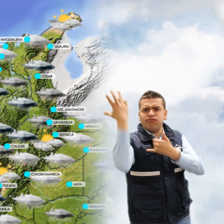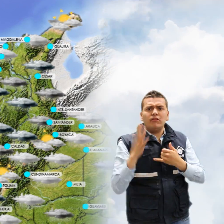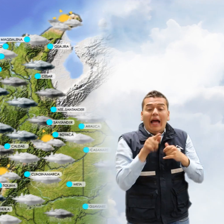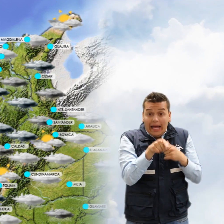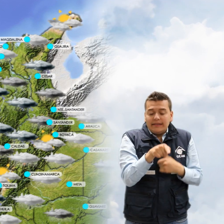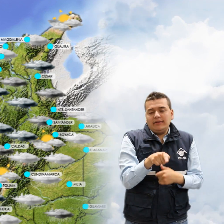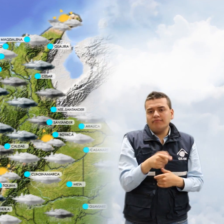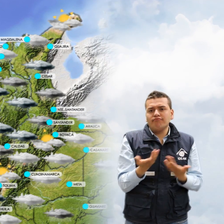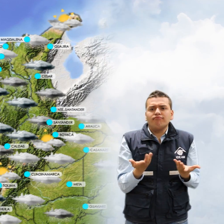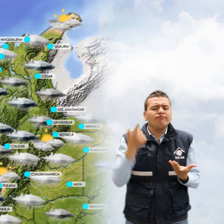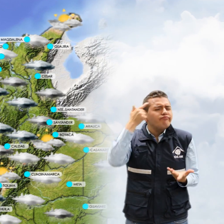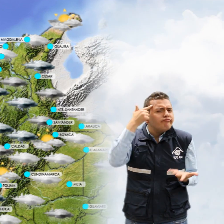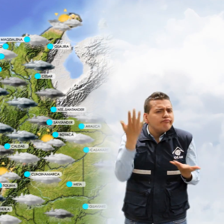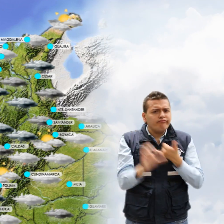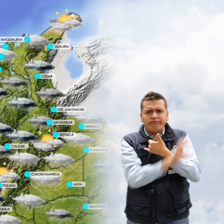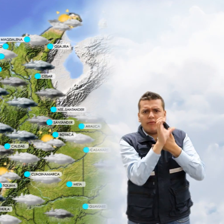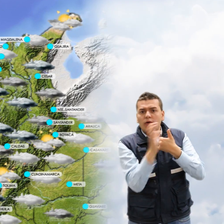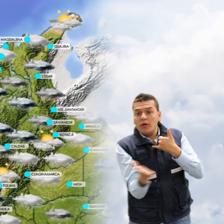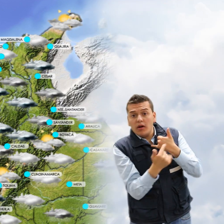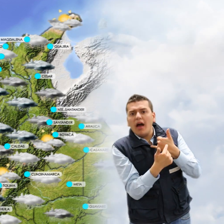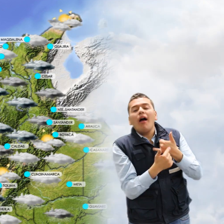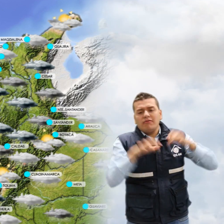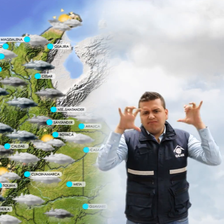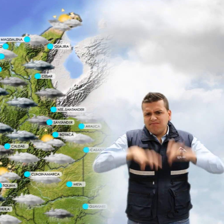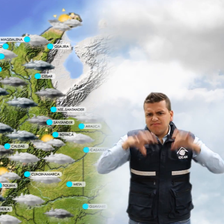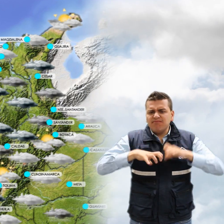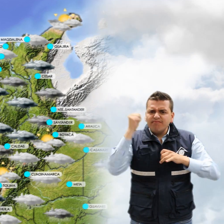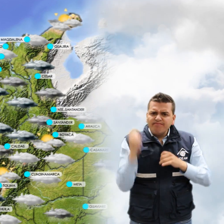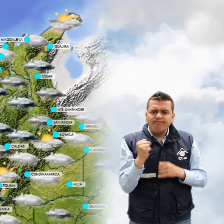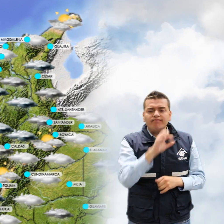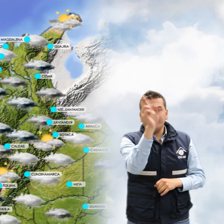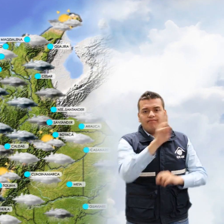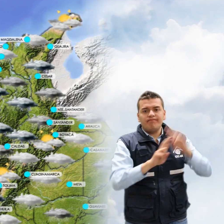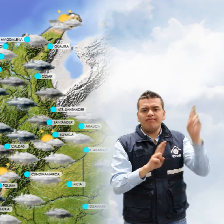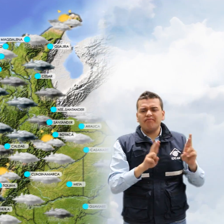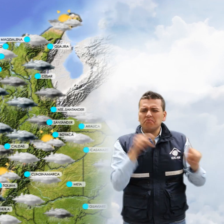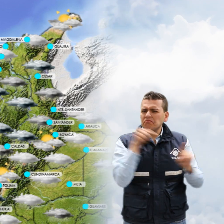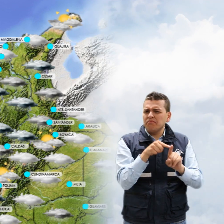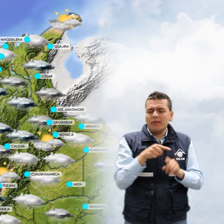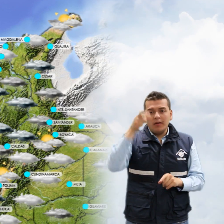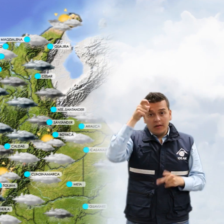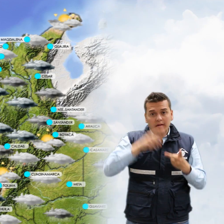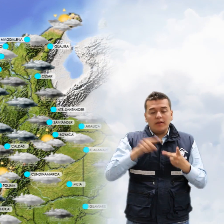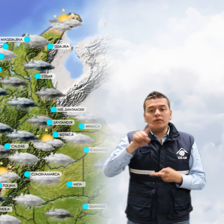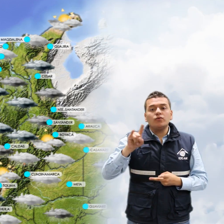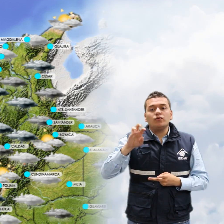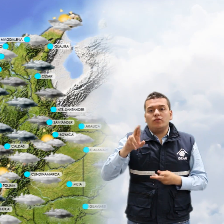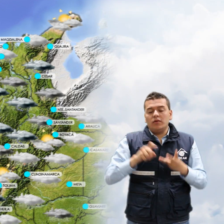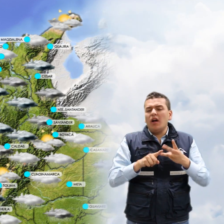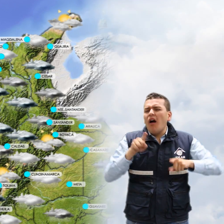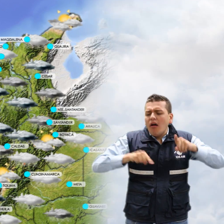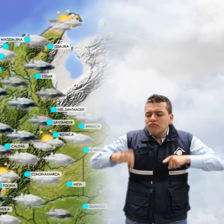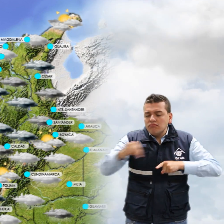Se espera para la región Caribe, condiciones de lluvia fuerte con tormentas eléctricas, especialmente en Córdoba, Azucre y sectores